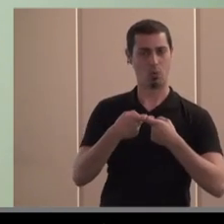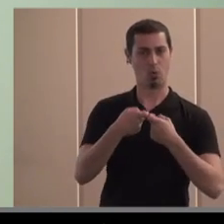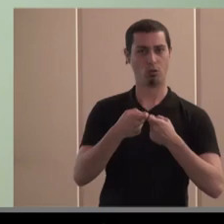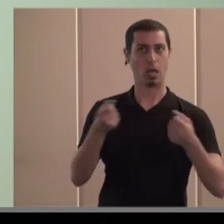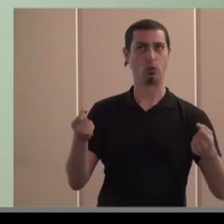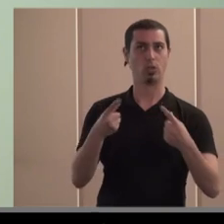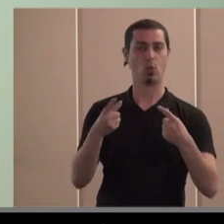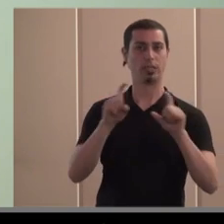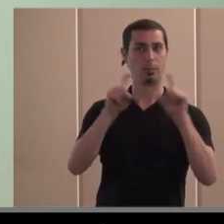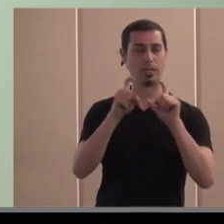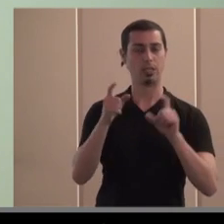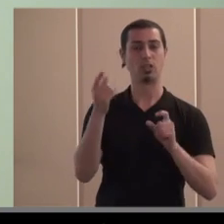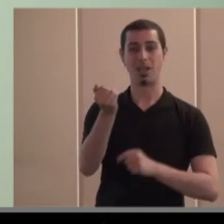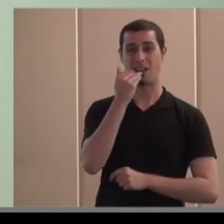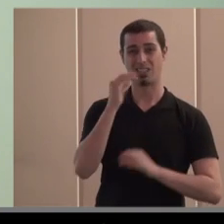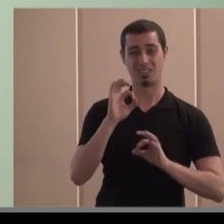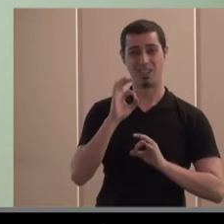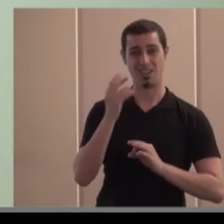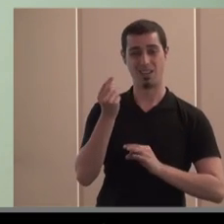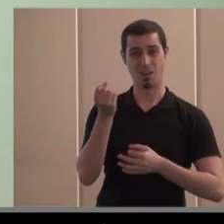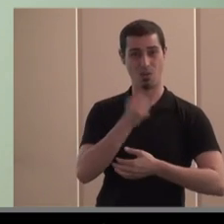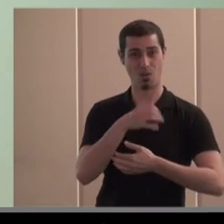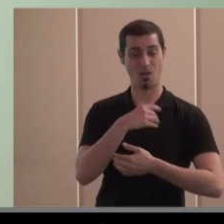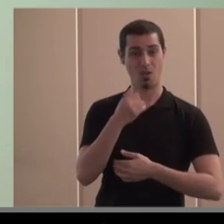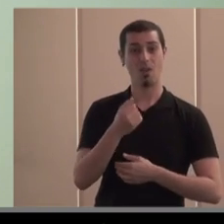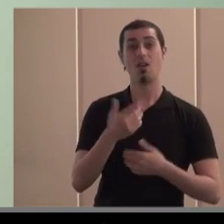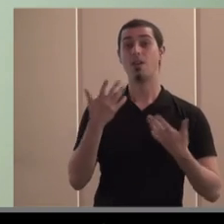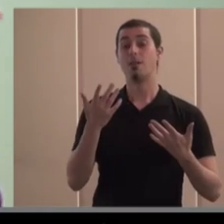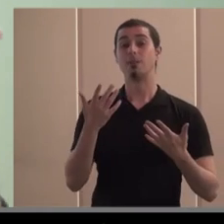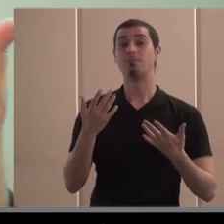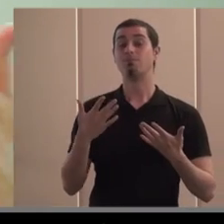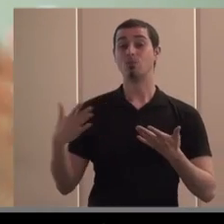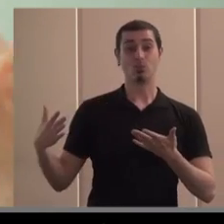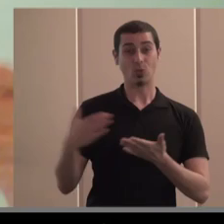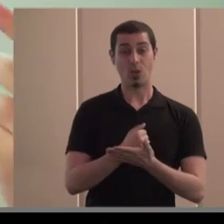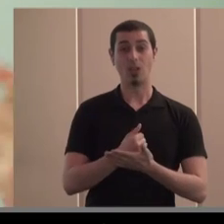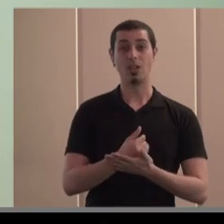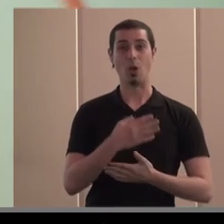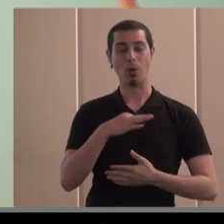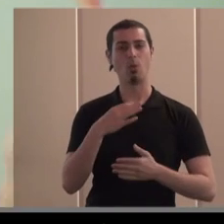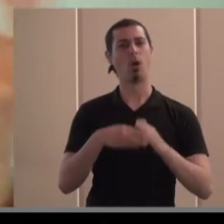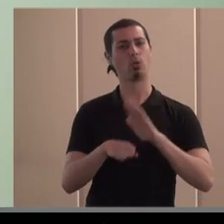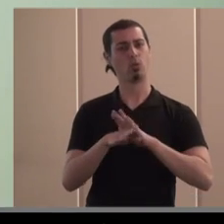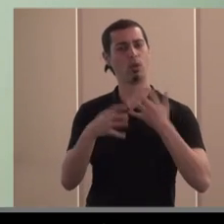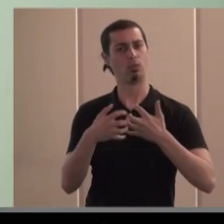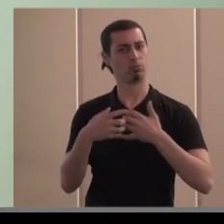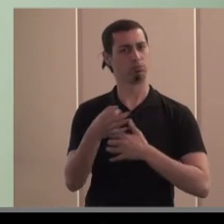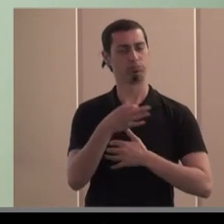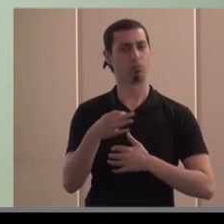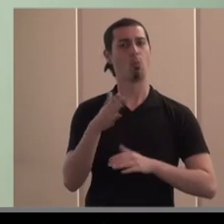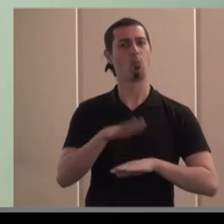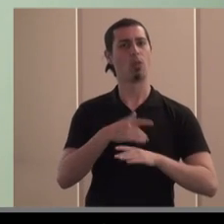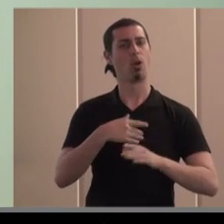algunas mutualidades las cajas de ahorros pues puedan aquellas que sigan en funcionamiento como tales